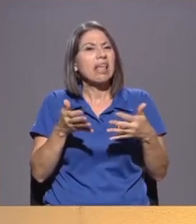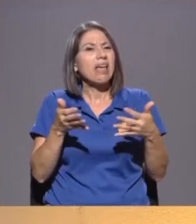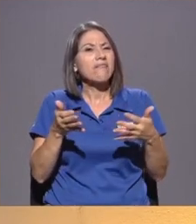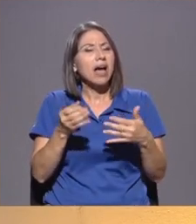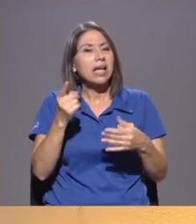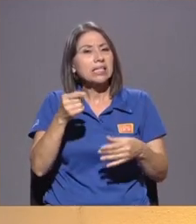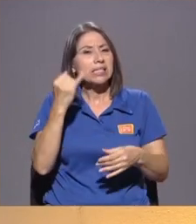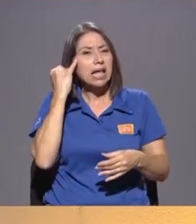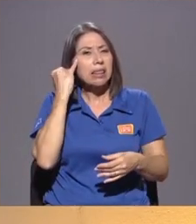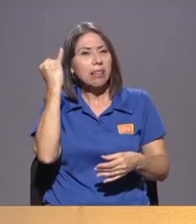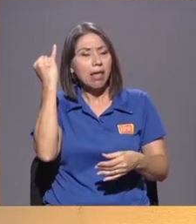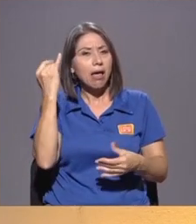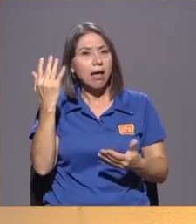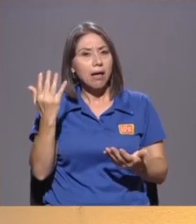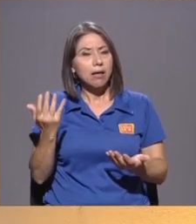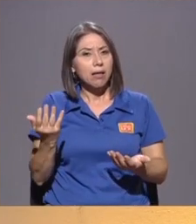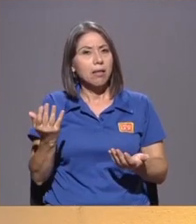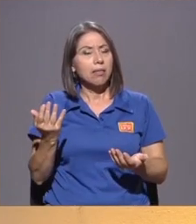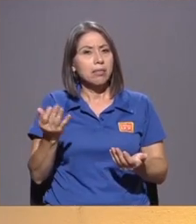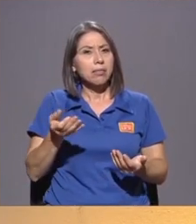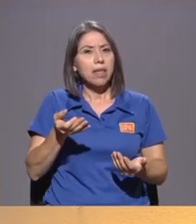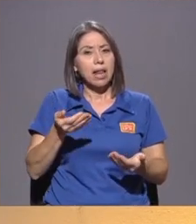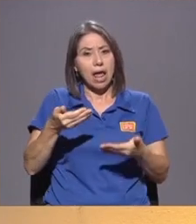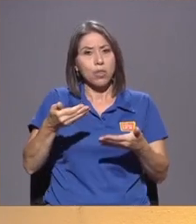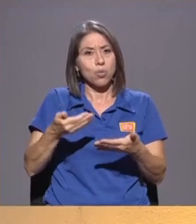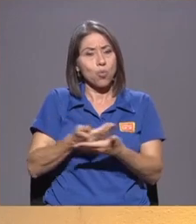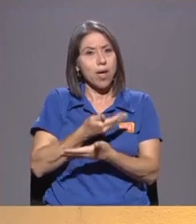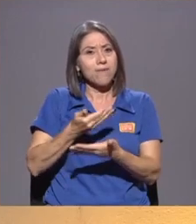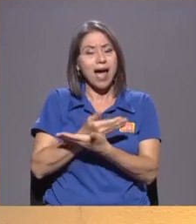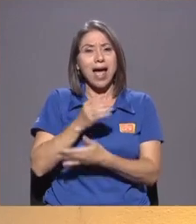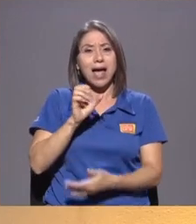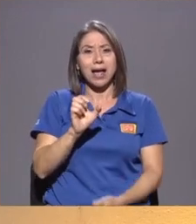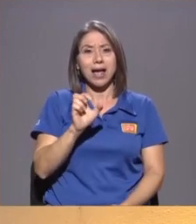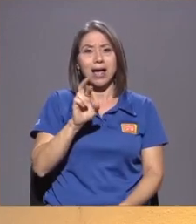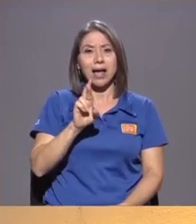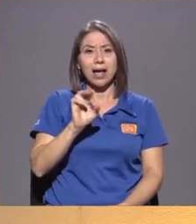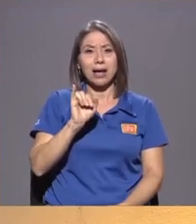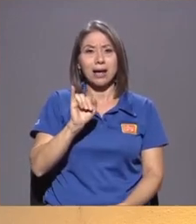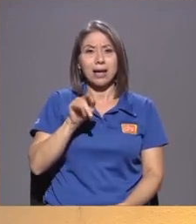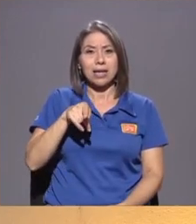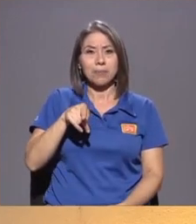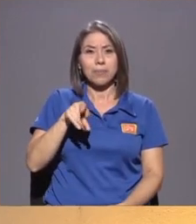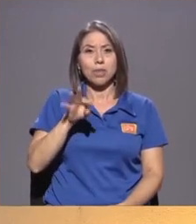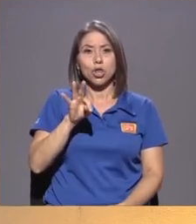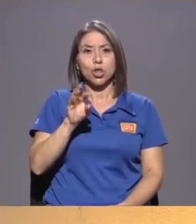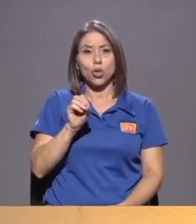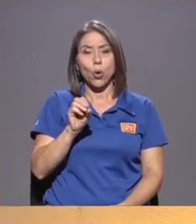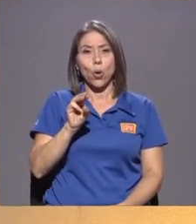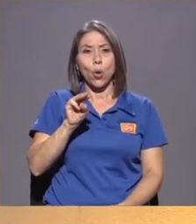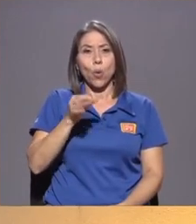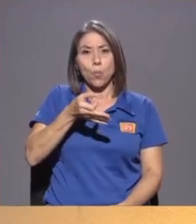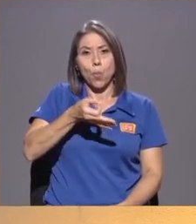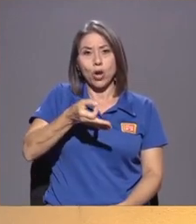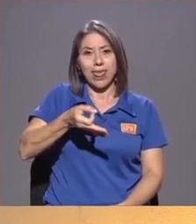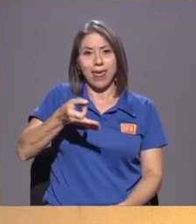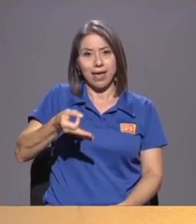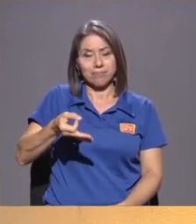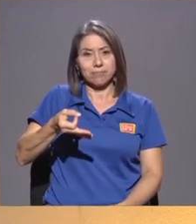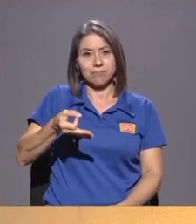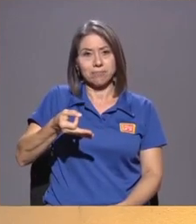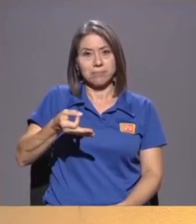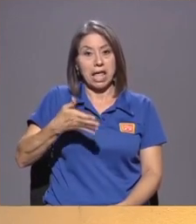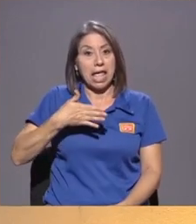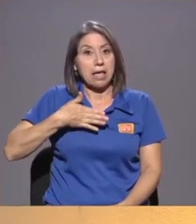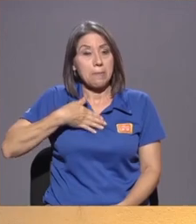idea de la nueva criptomoneda Que en mi